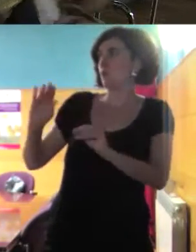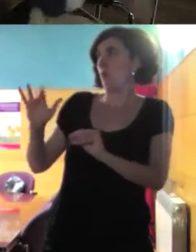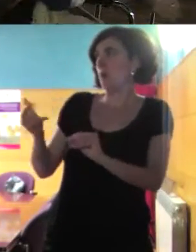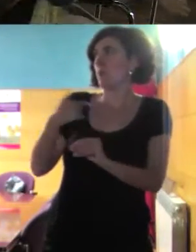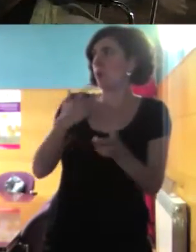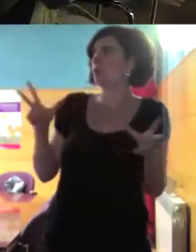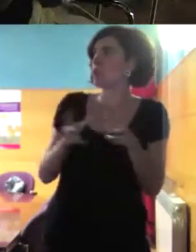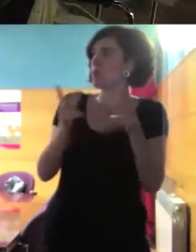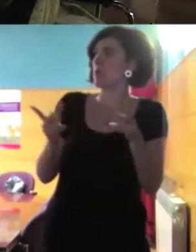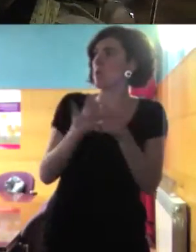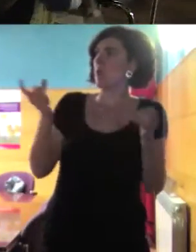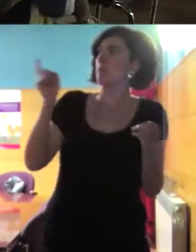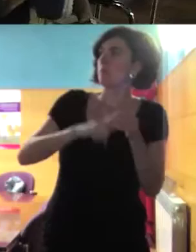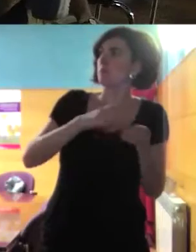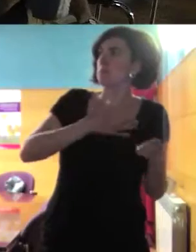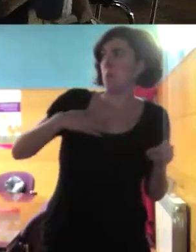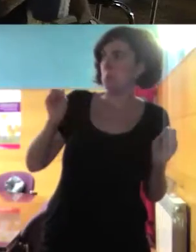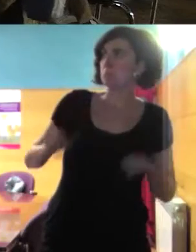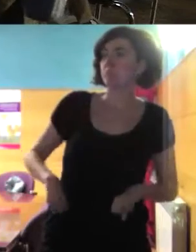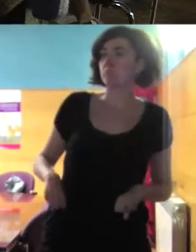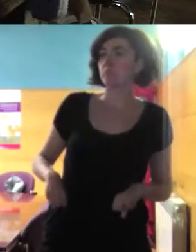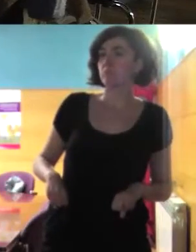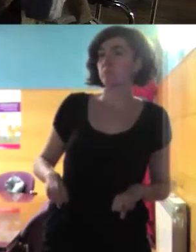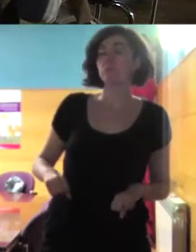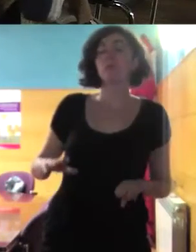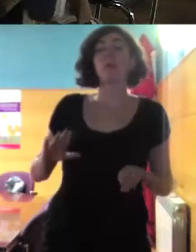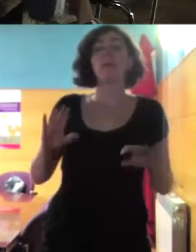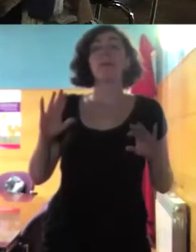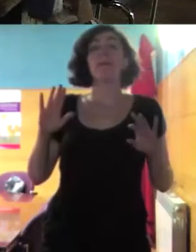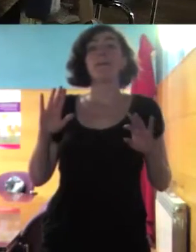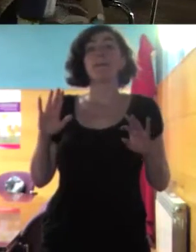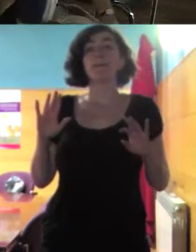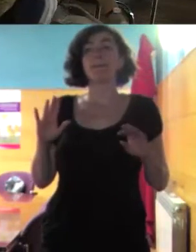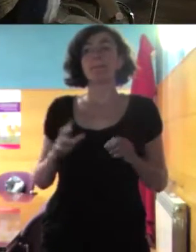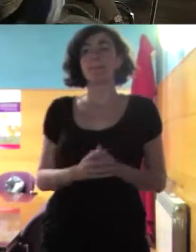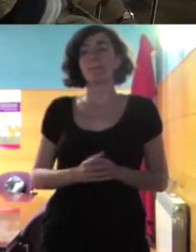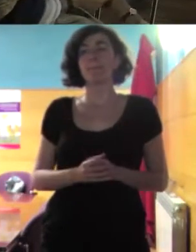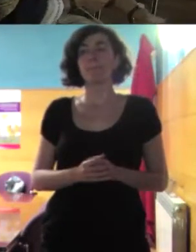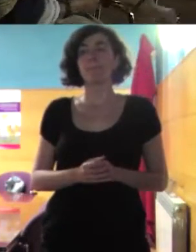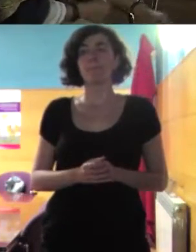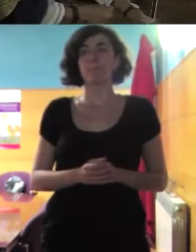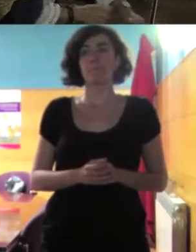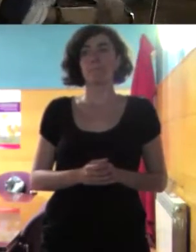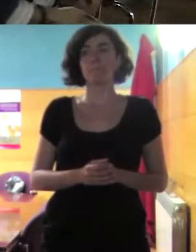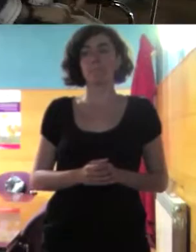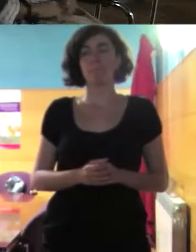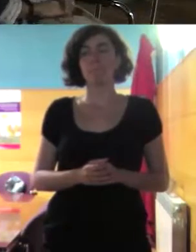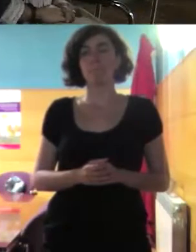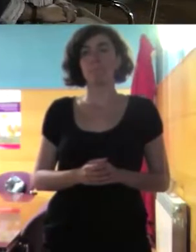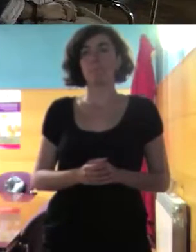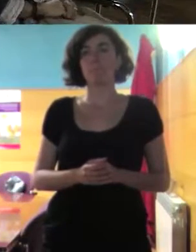americana pues también da es una manera de de